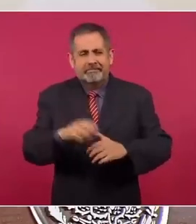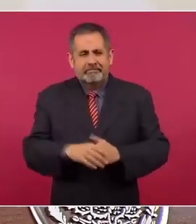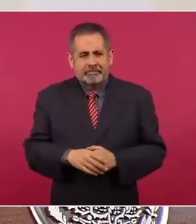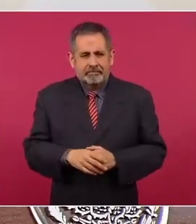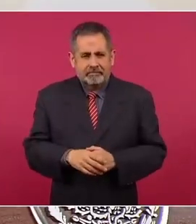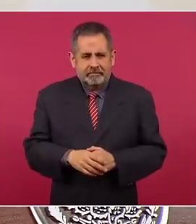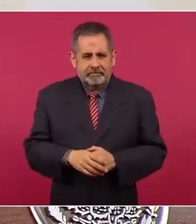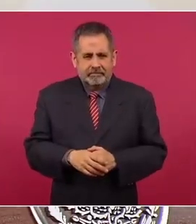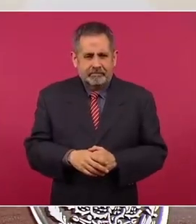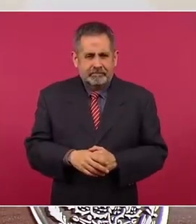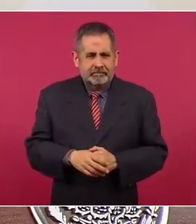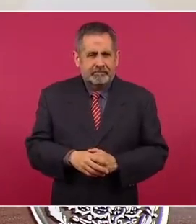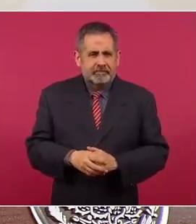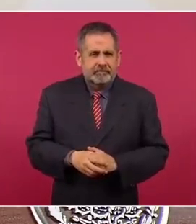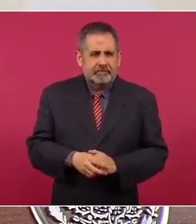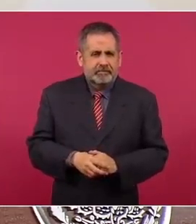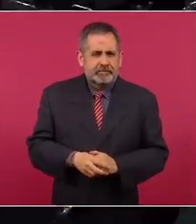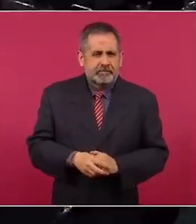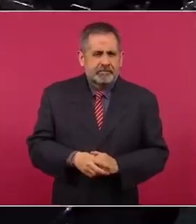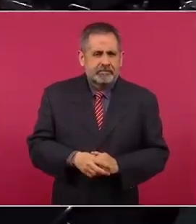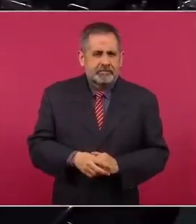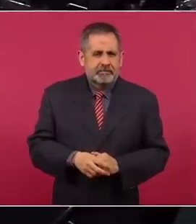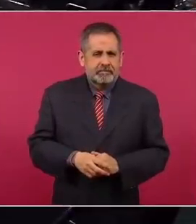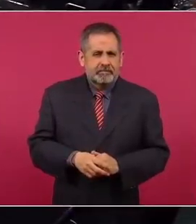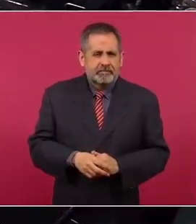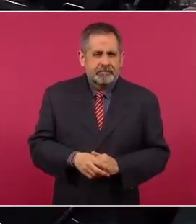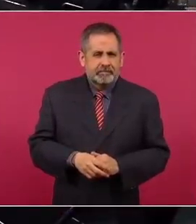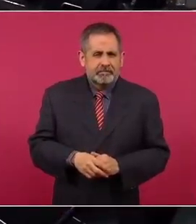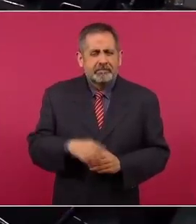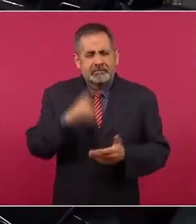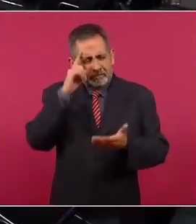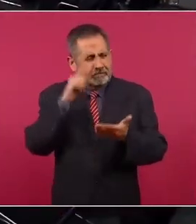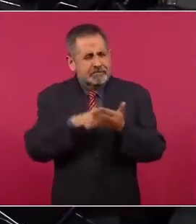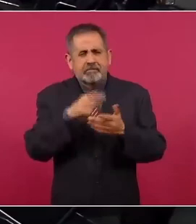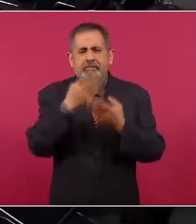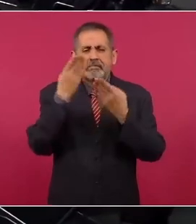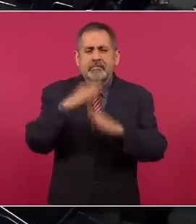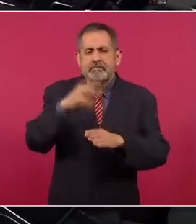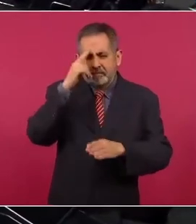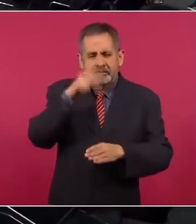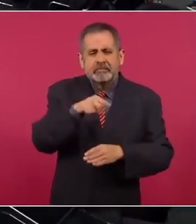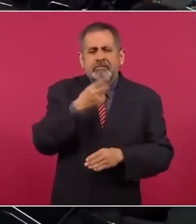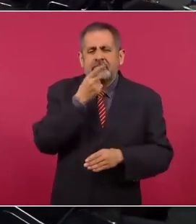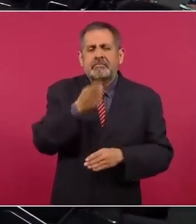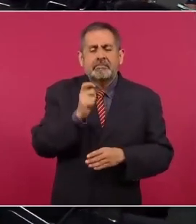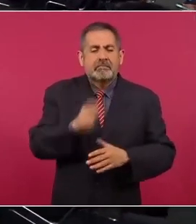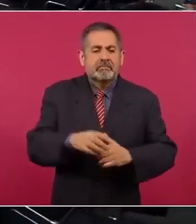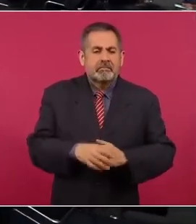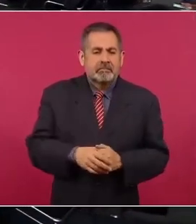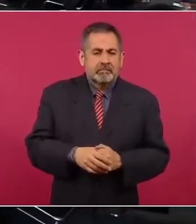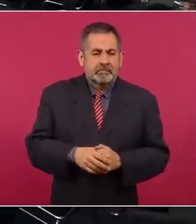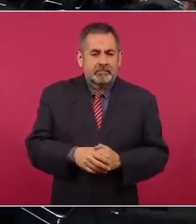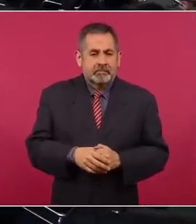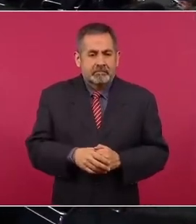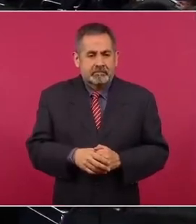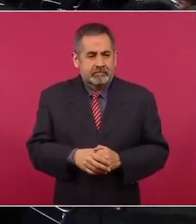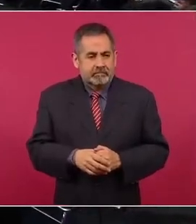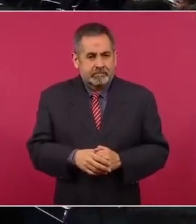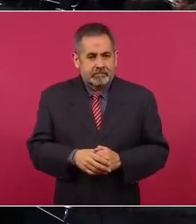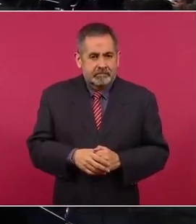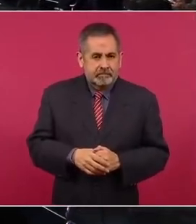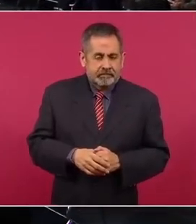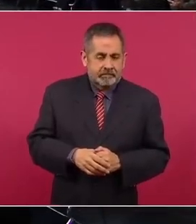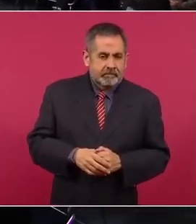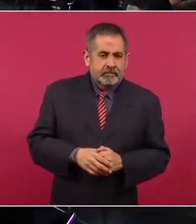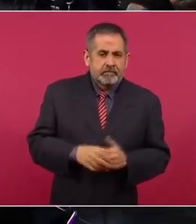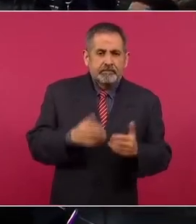este. Este, ¿qué creen que hicieron en el Banco de México? Estando el premiado al que